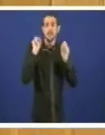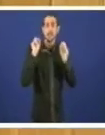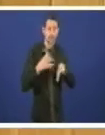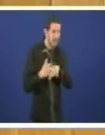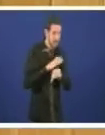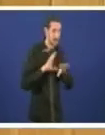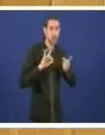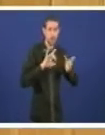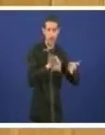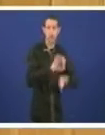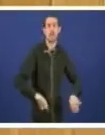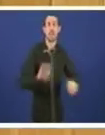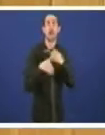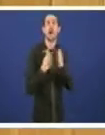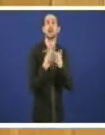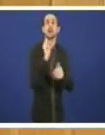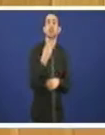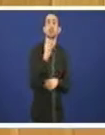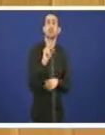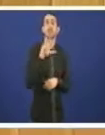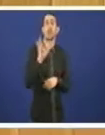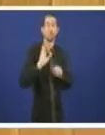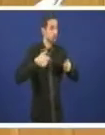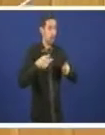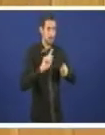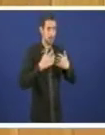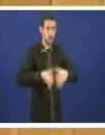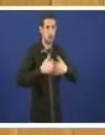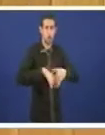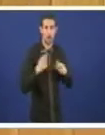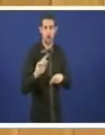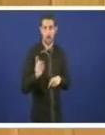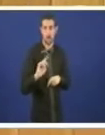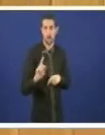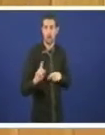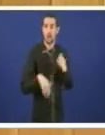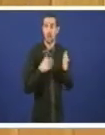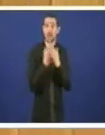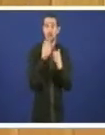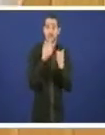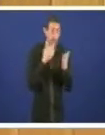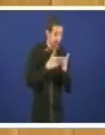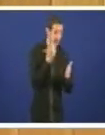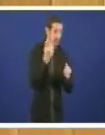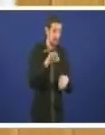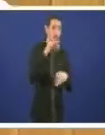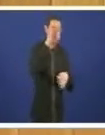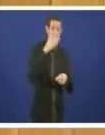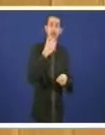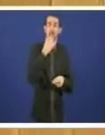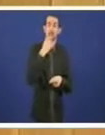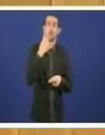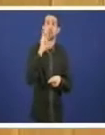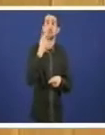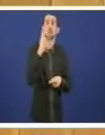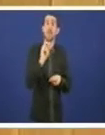lixeiros hasta o ano 2020 non vai estar en funcionamento e tamén di na página seguinte que a partir do ano 2020 como